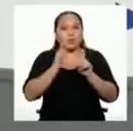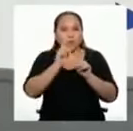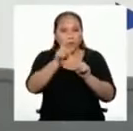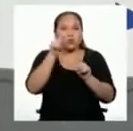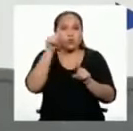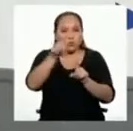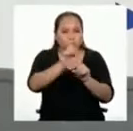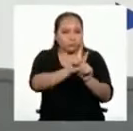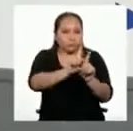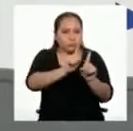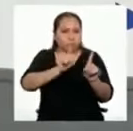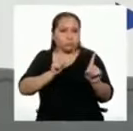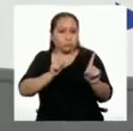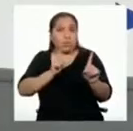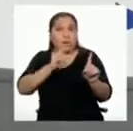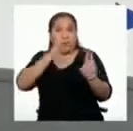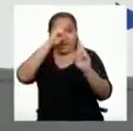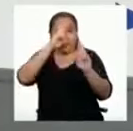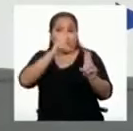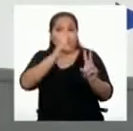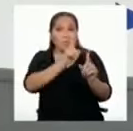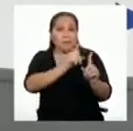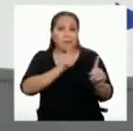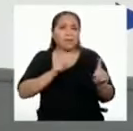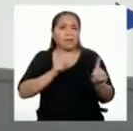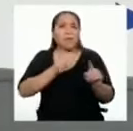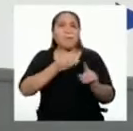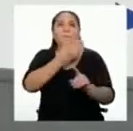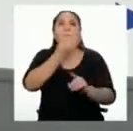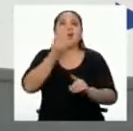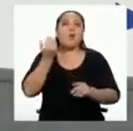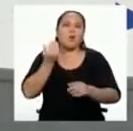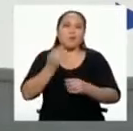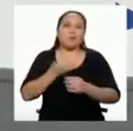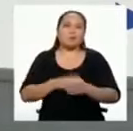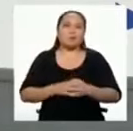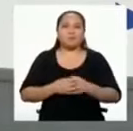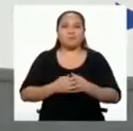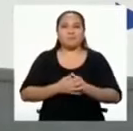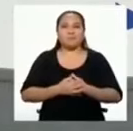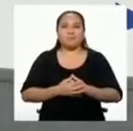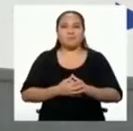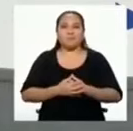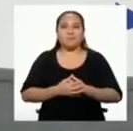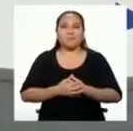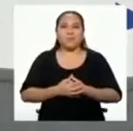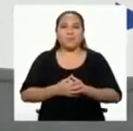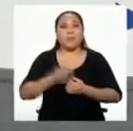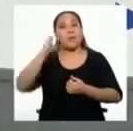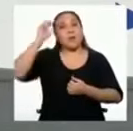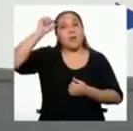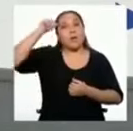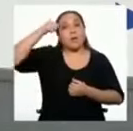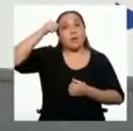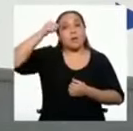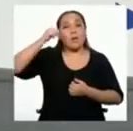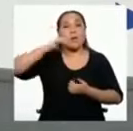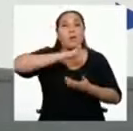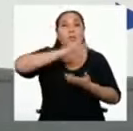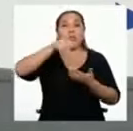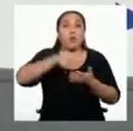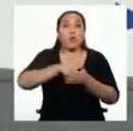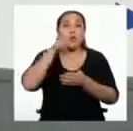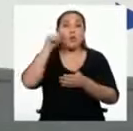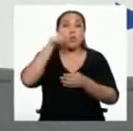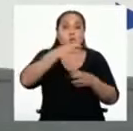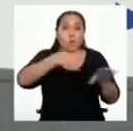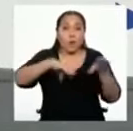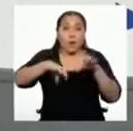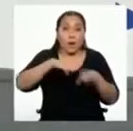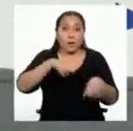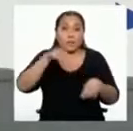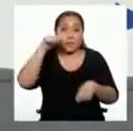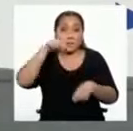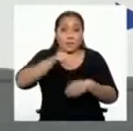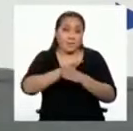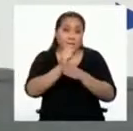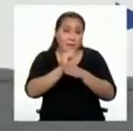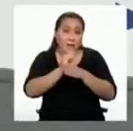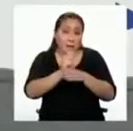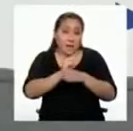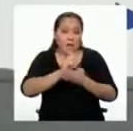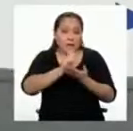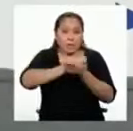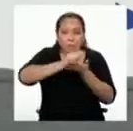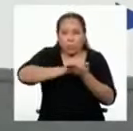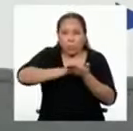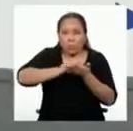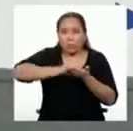distanciamiento social, vamos a poder adaptarnos a la nueva situación. Recuerda que todo lo que vayas haciendo en nuestras sesiones lo